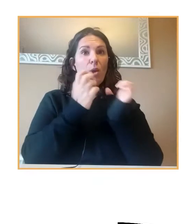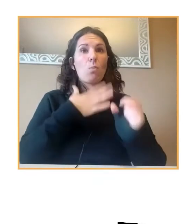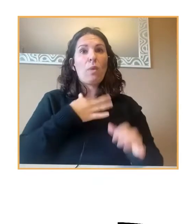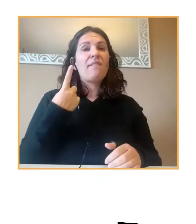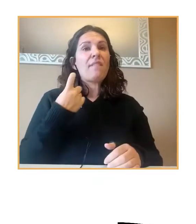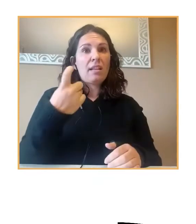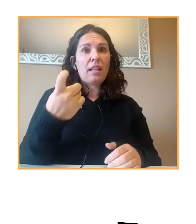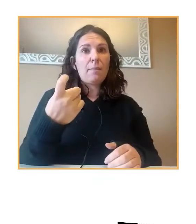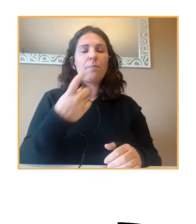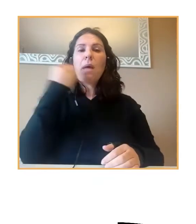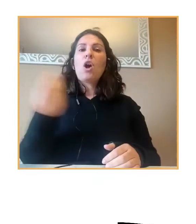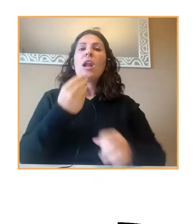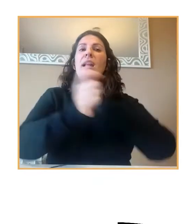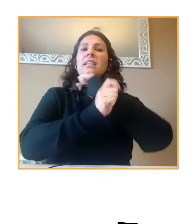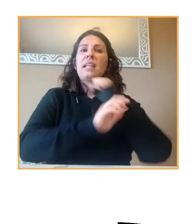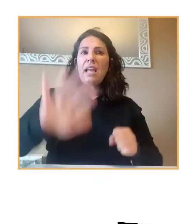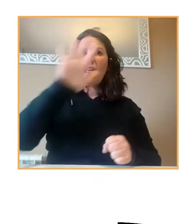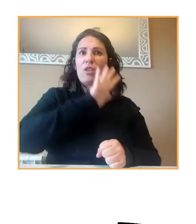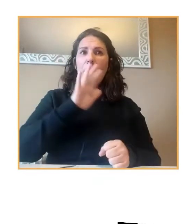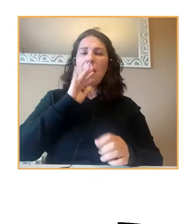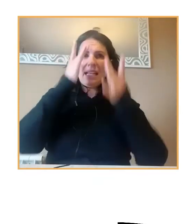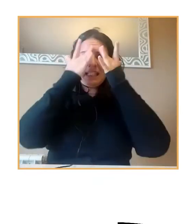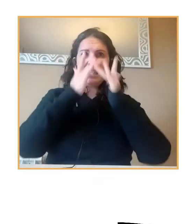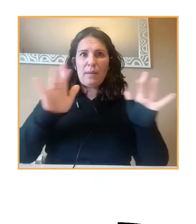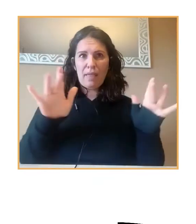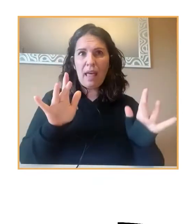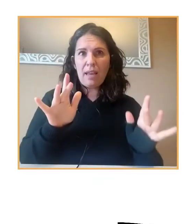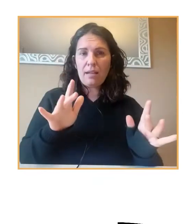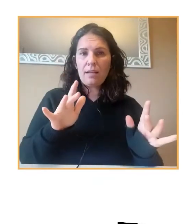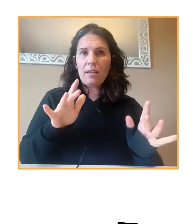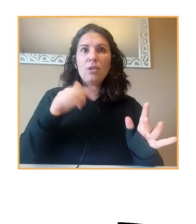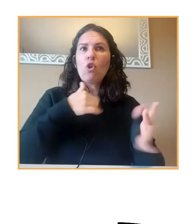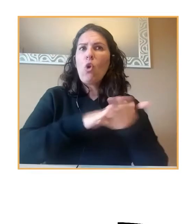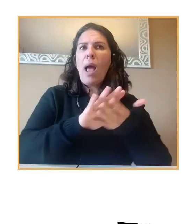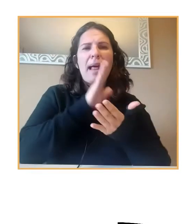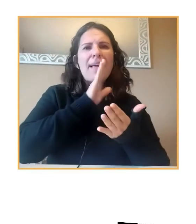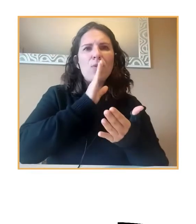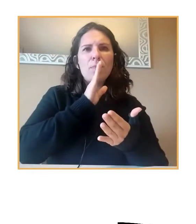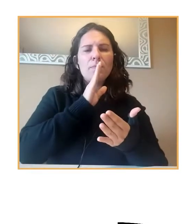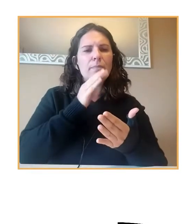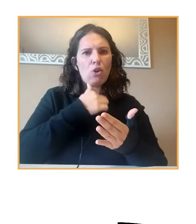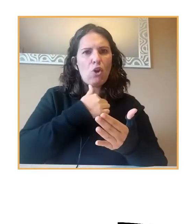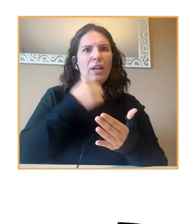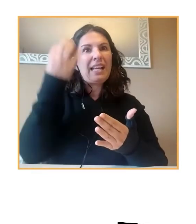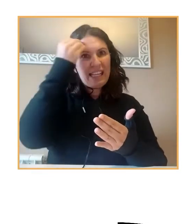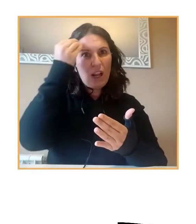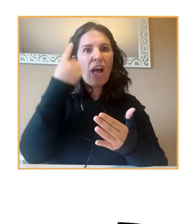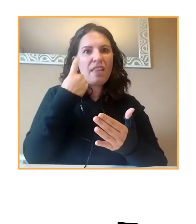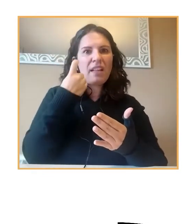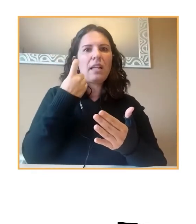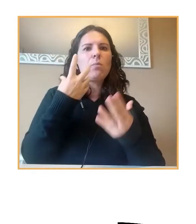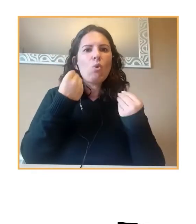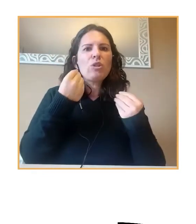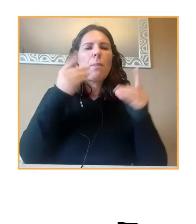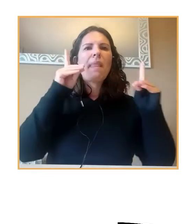mejorar la estrategia nacional para sensibilizar? no lo he tocado aquí pero creo que hace falta muchísima pedagogía social es decir desde el